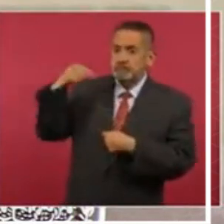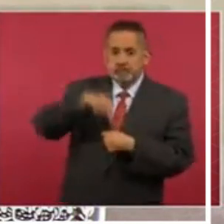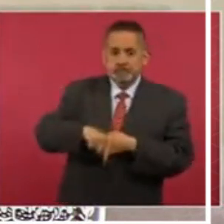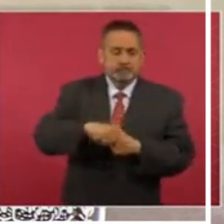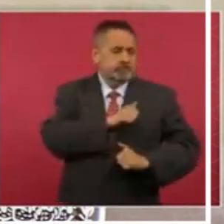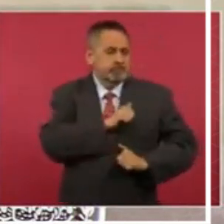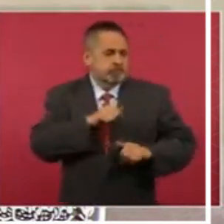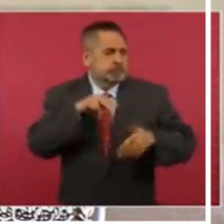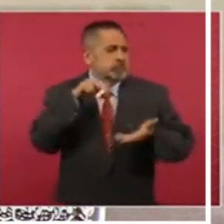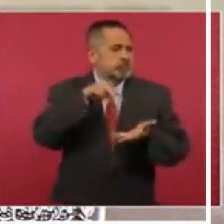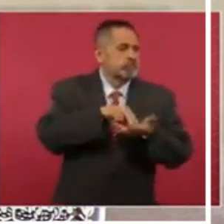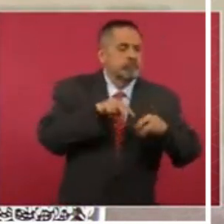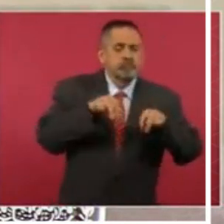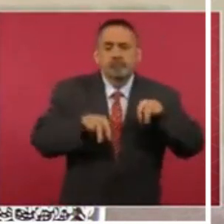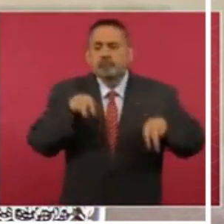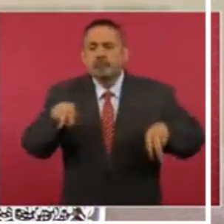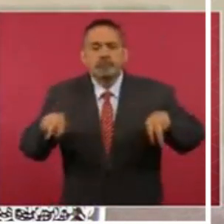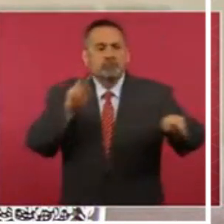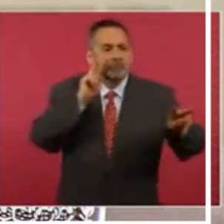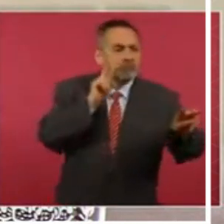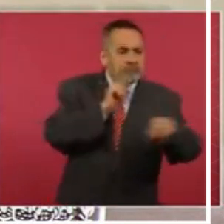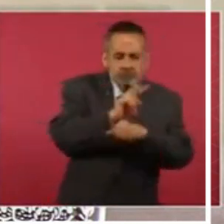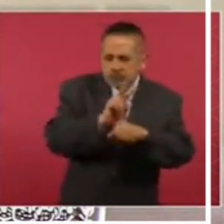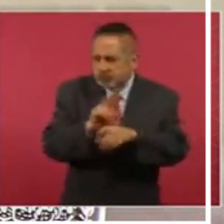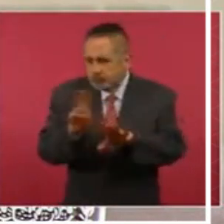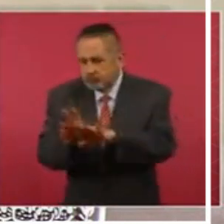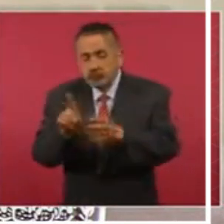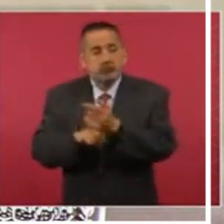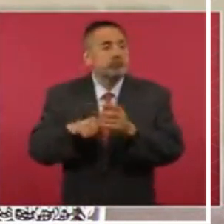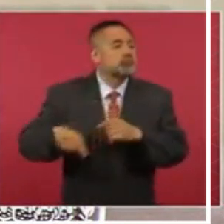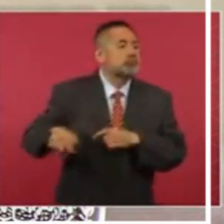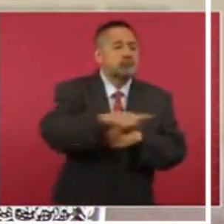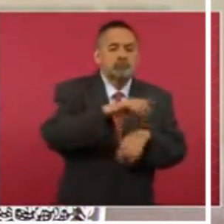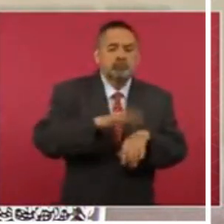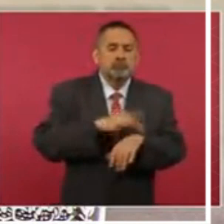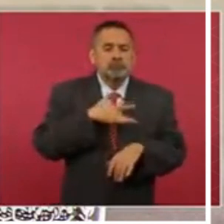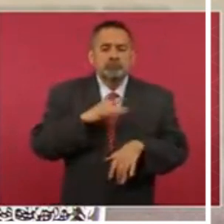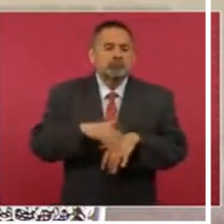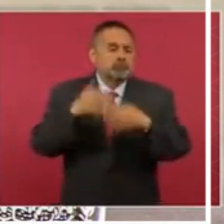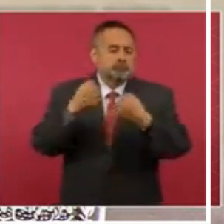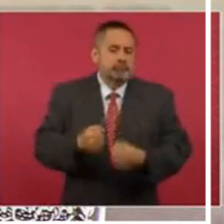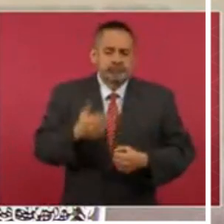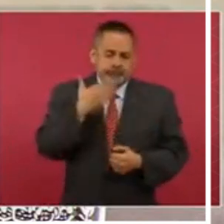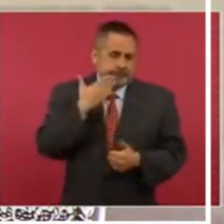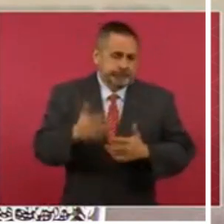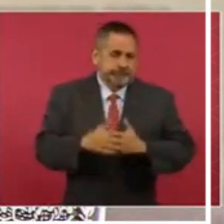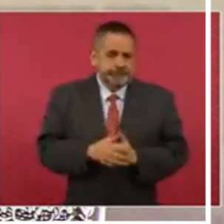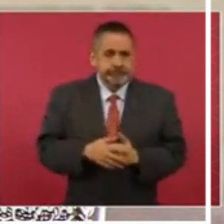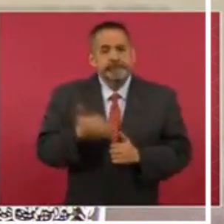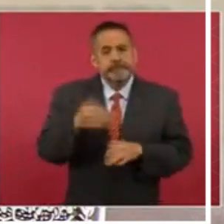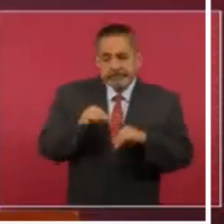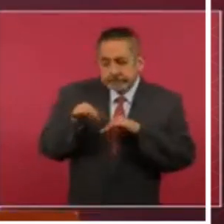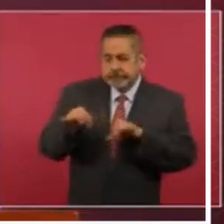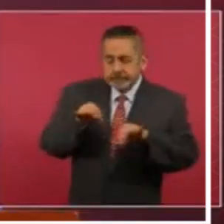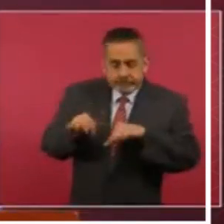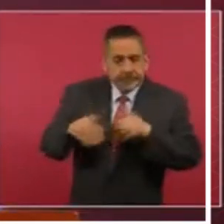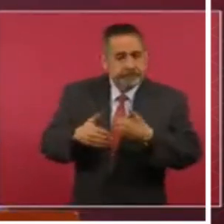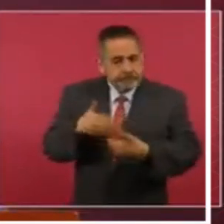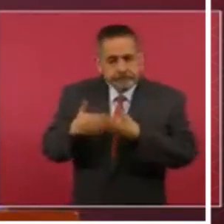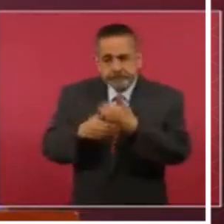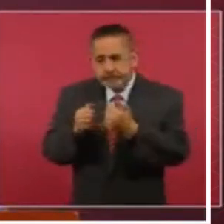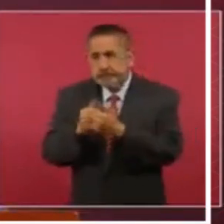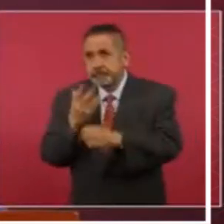vigilancia del metro, la seguridad de los usuarios y además todo el trabajo que estamos haciendo